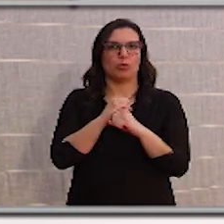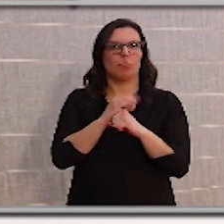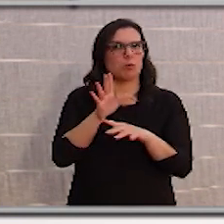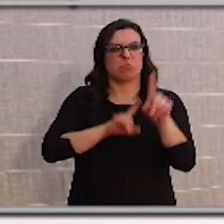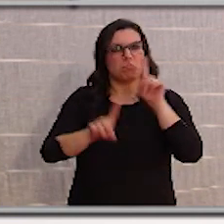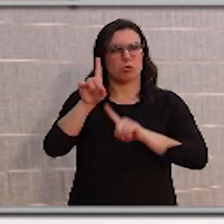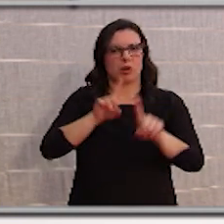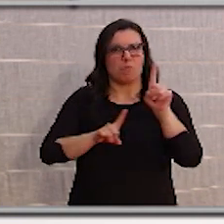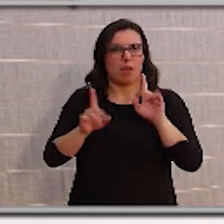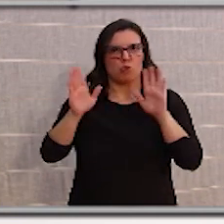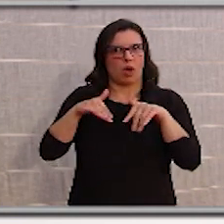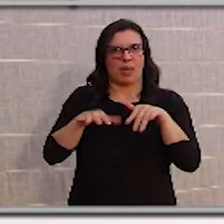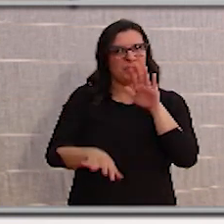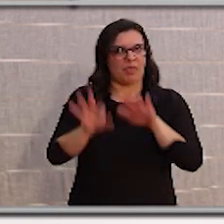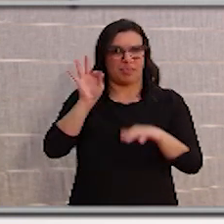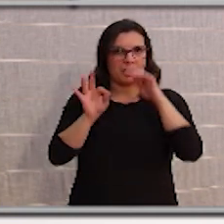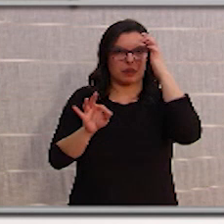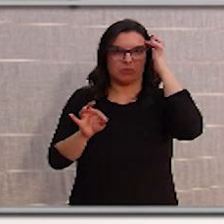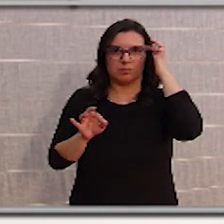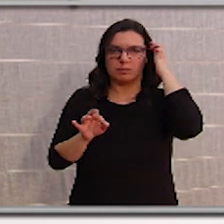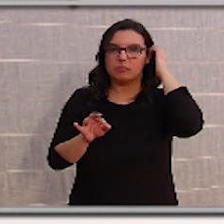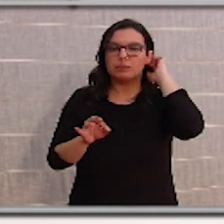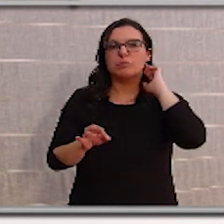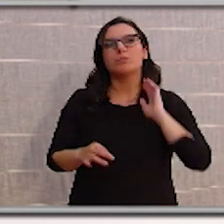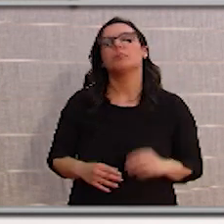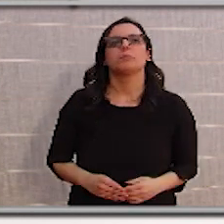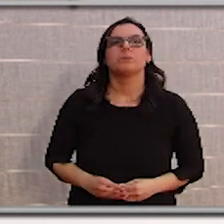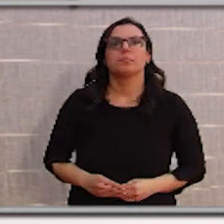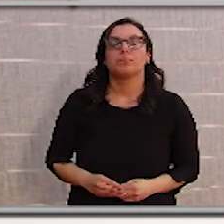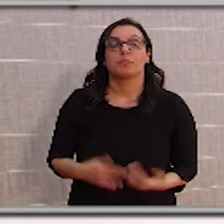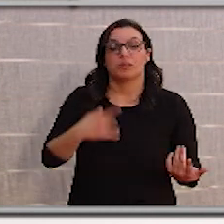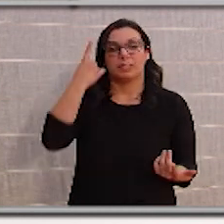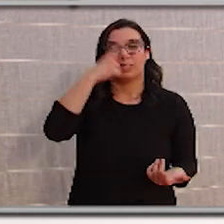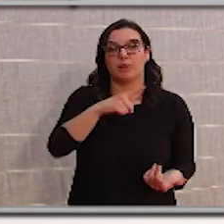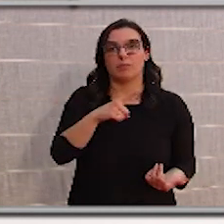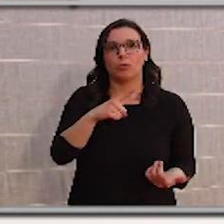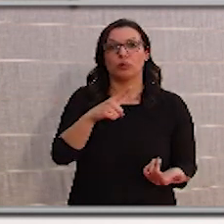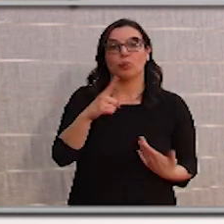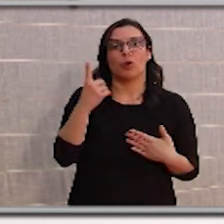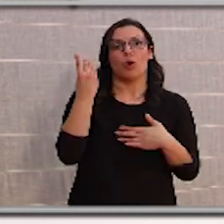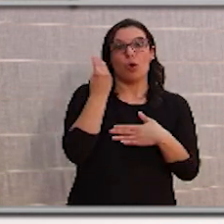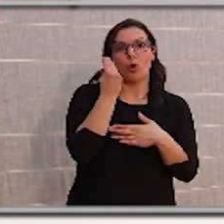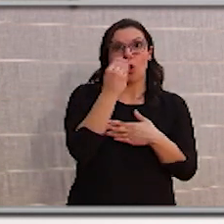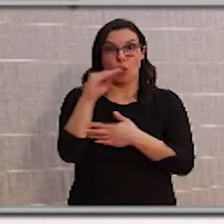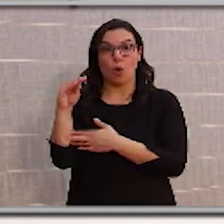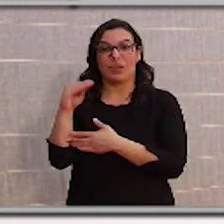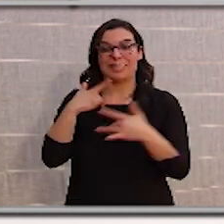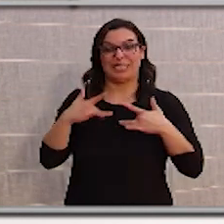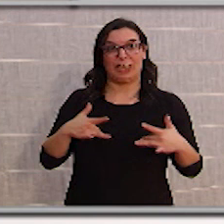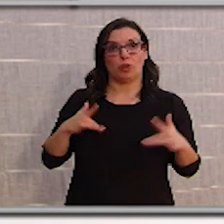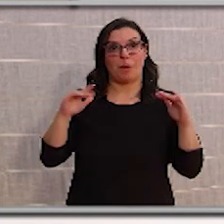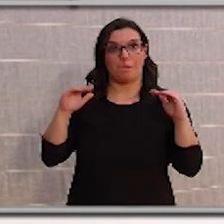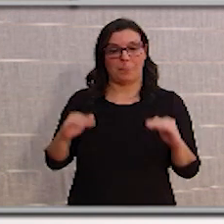problema en tomarla. Por eso no se ha tomado en primer lugar. Porque sabemos que los jóvenes tienen menos sintomatología,